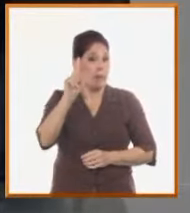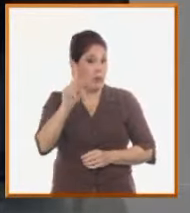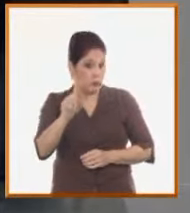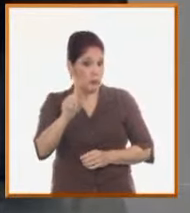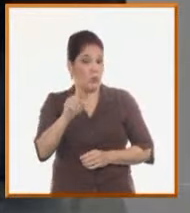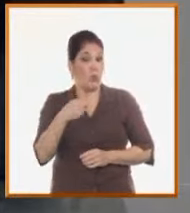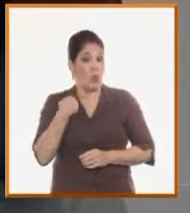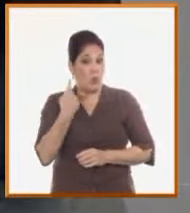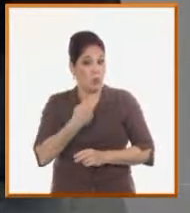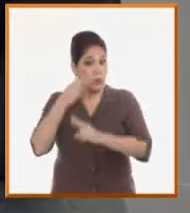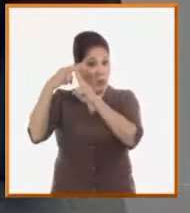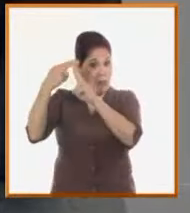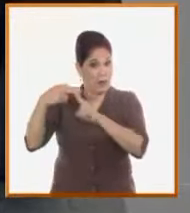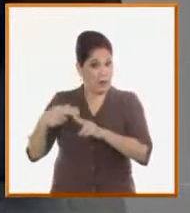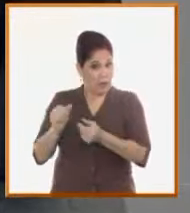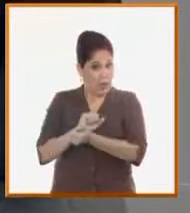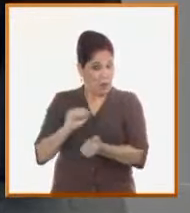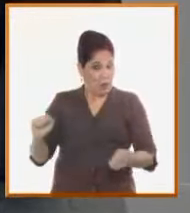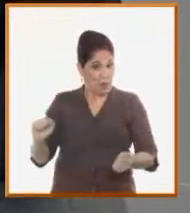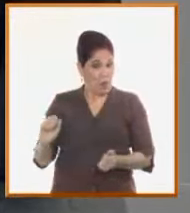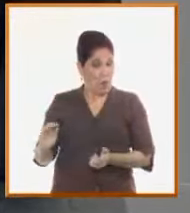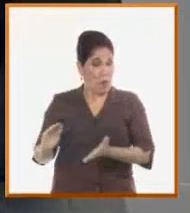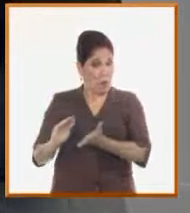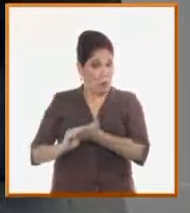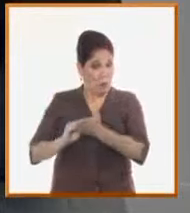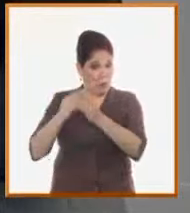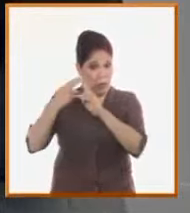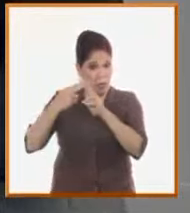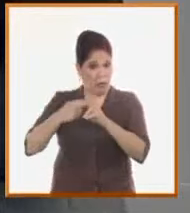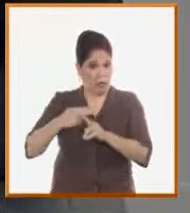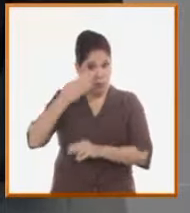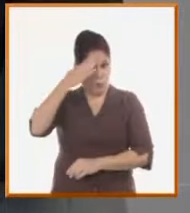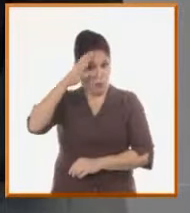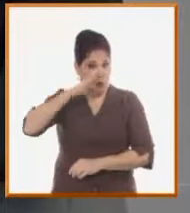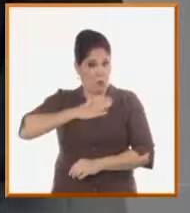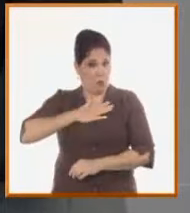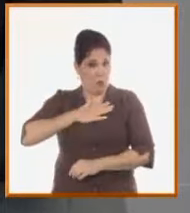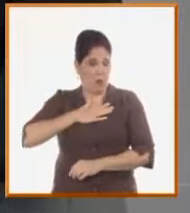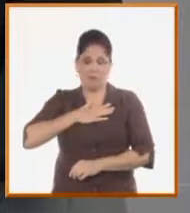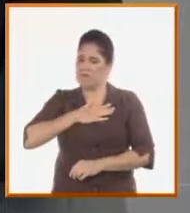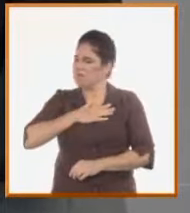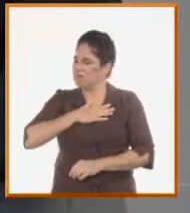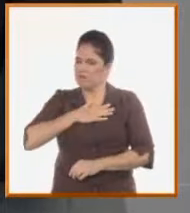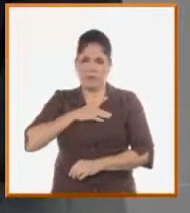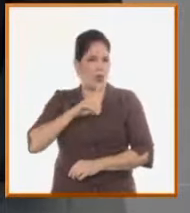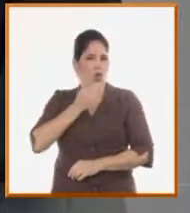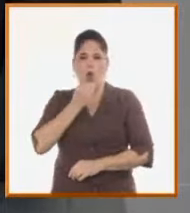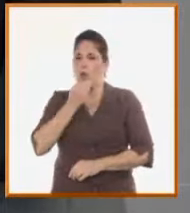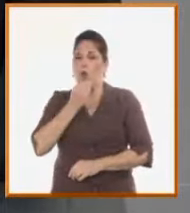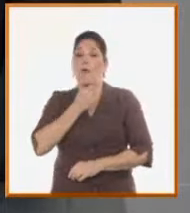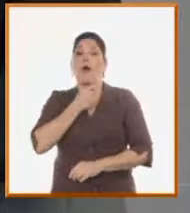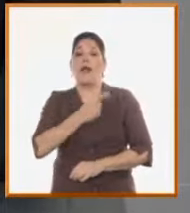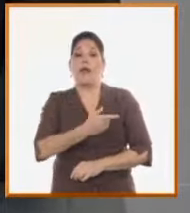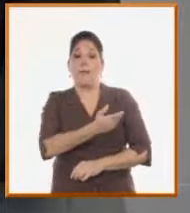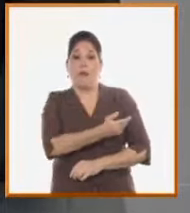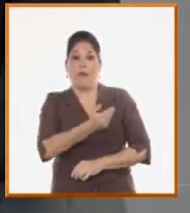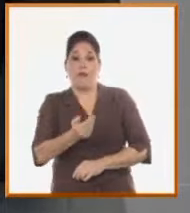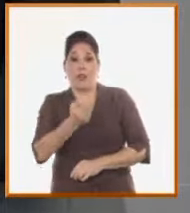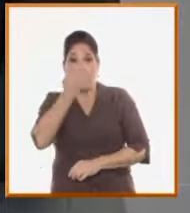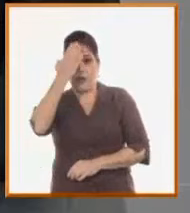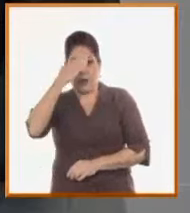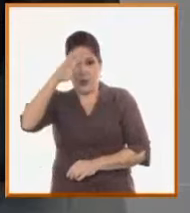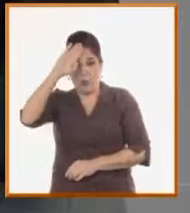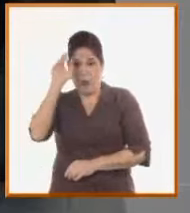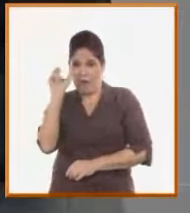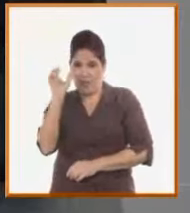poner una lista de países patrocinadores del terrorismo, todos los ciudadanos que hayan visitado Cuba a partir de